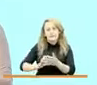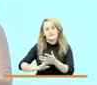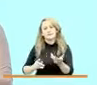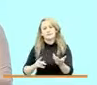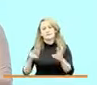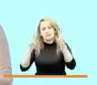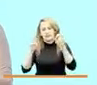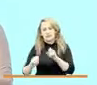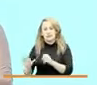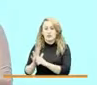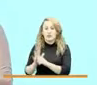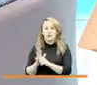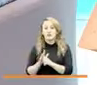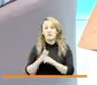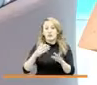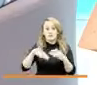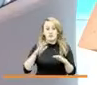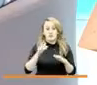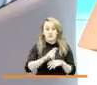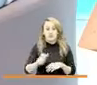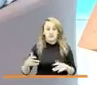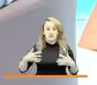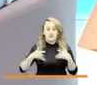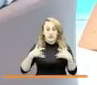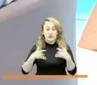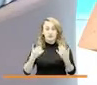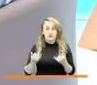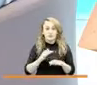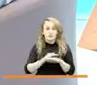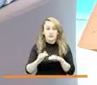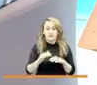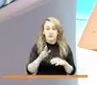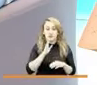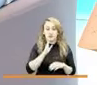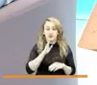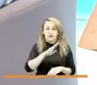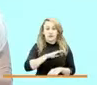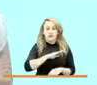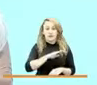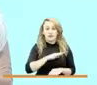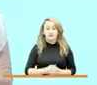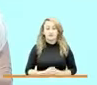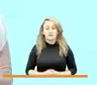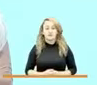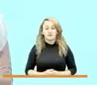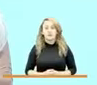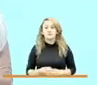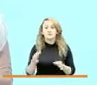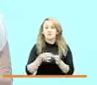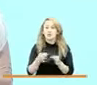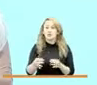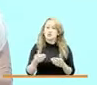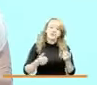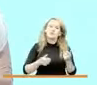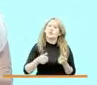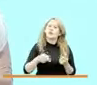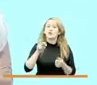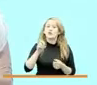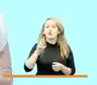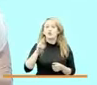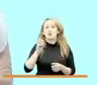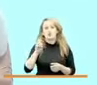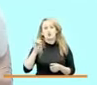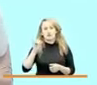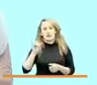en la población víctima y aquí quiero hacer una invitación al alcalde del municipio de Norosí que también nos ha